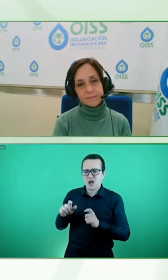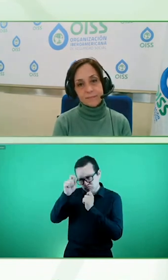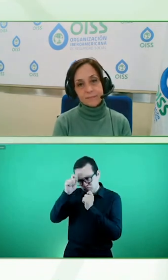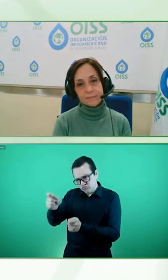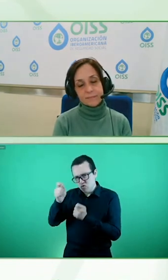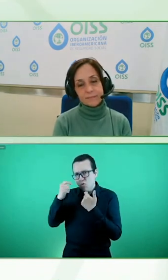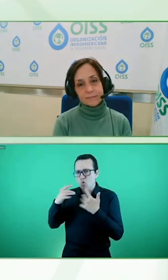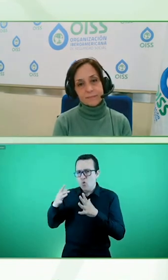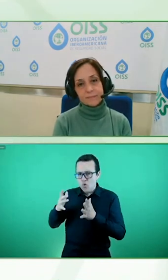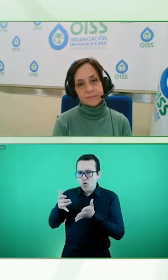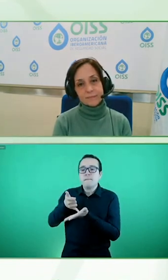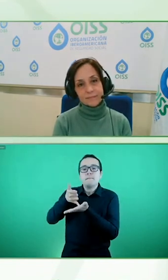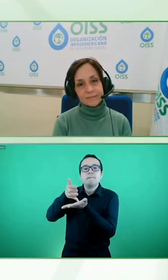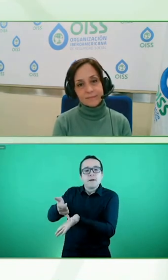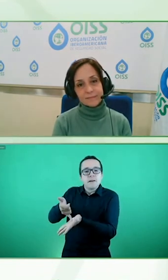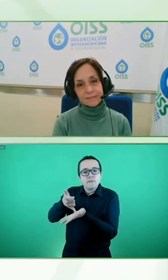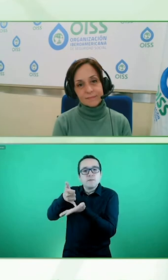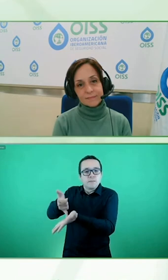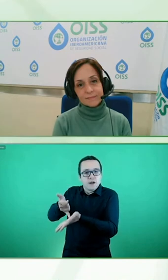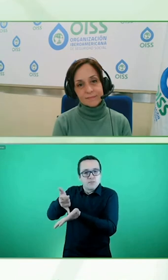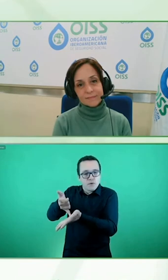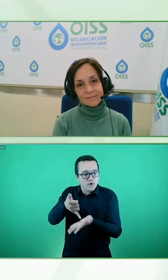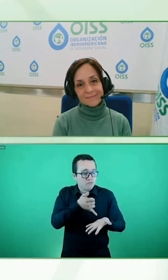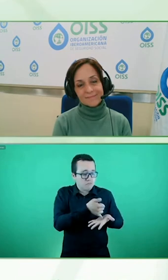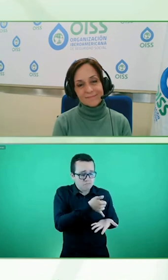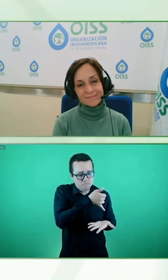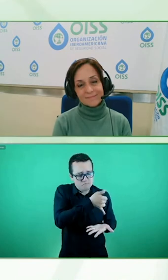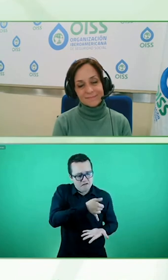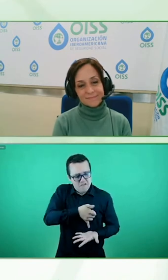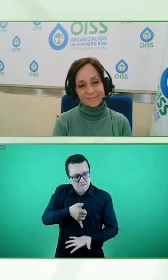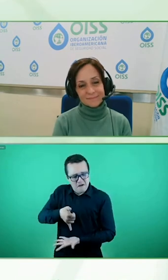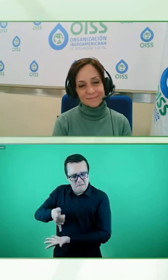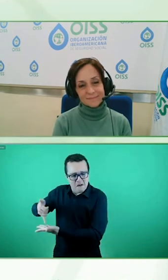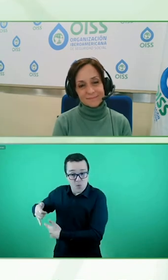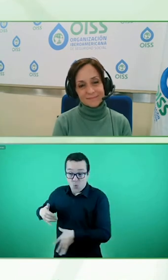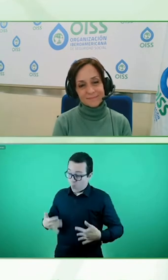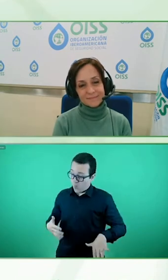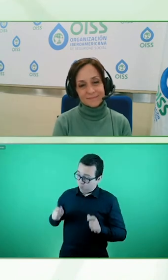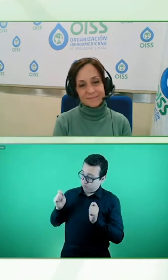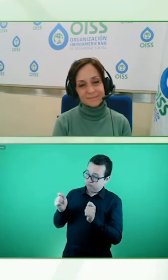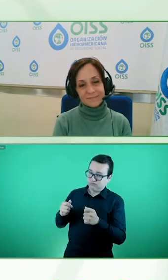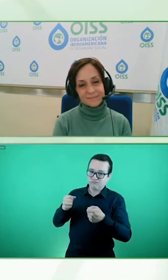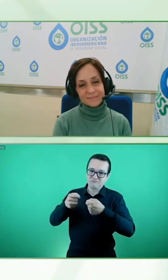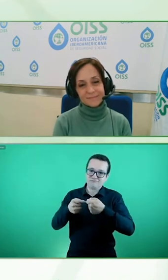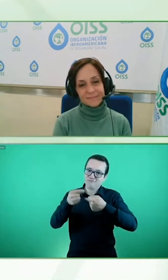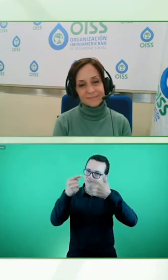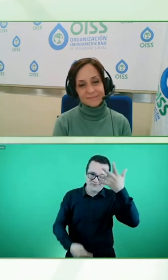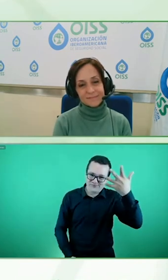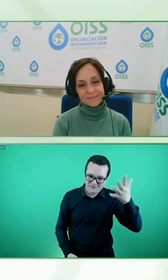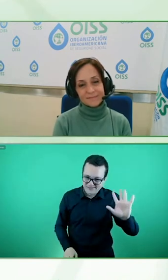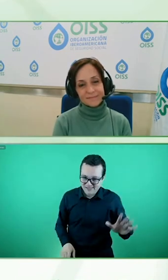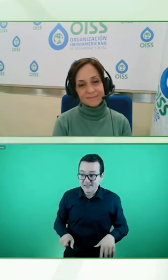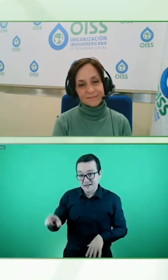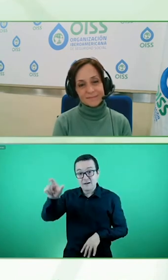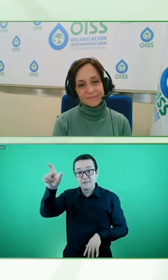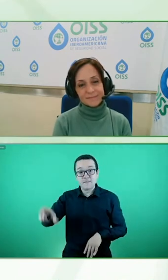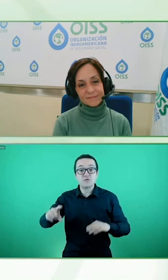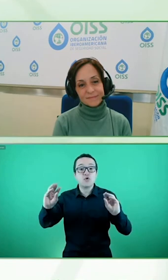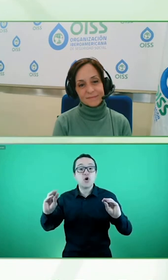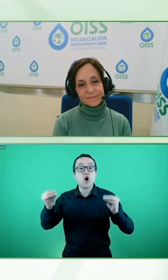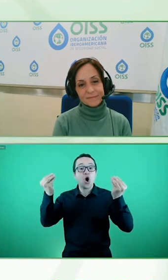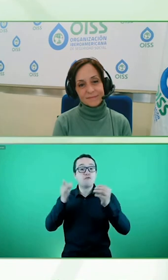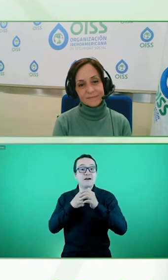todos porque la verdad que son bastante, pero joven líder global por innovación.